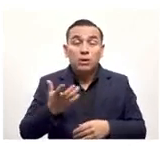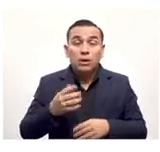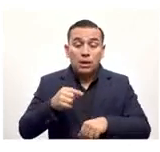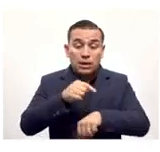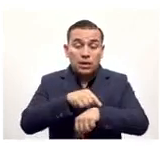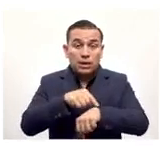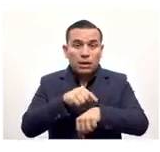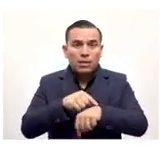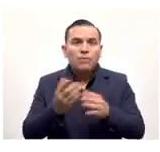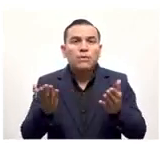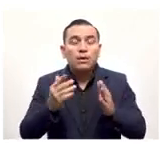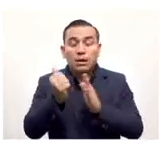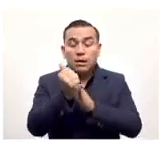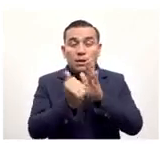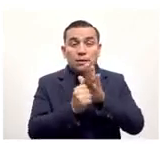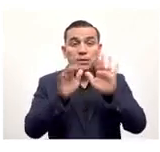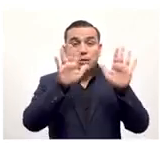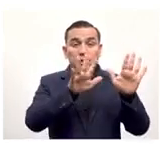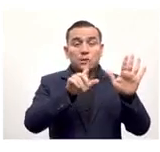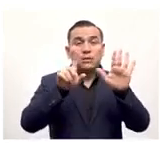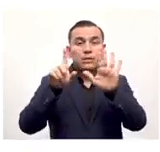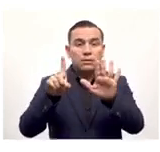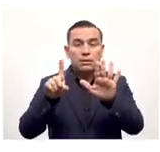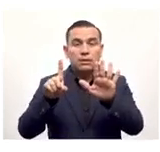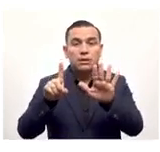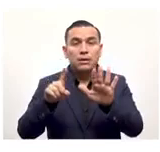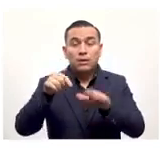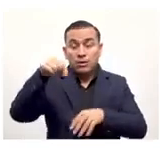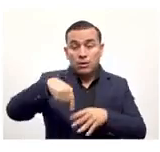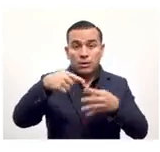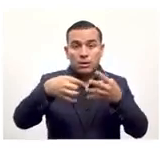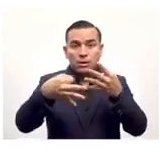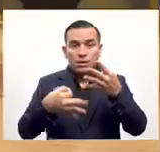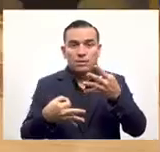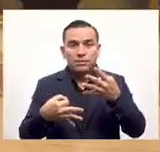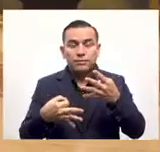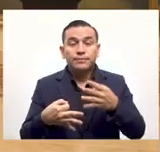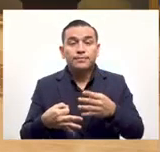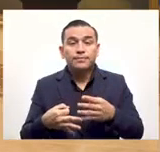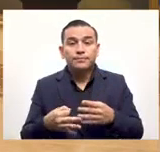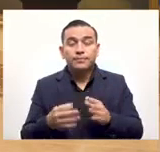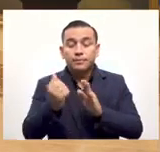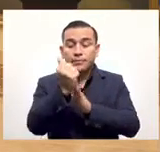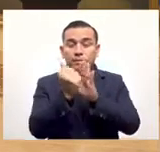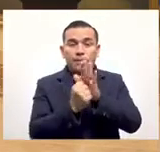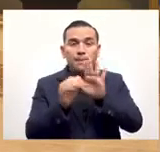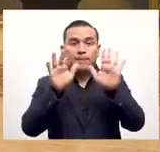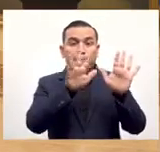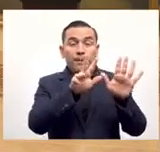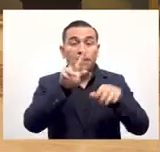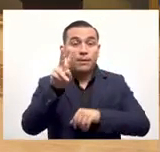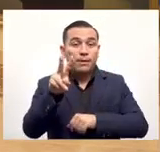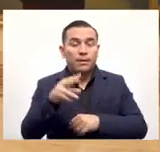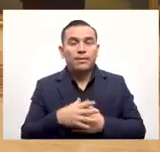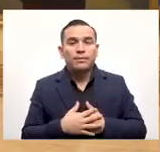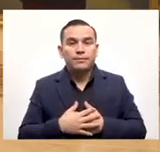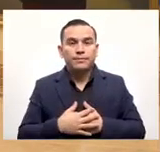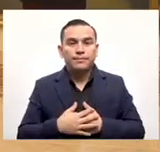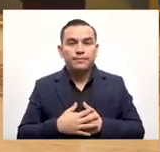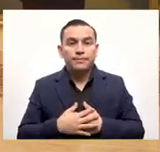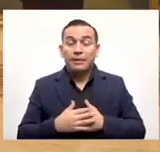dentro del periodo mencionado en el artículo 16 de la presente ley. Luego, el artículo 12.